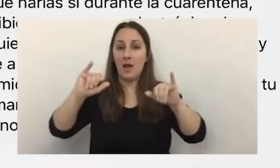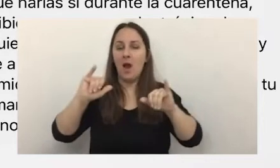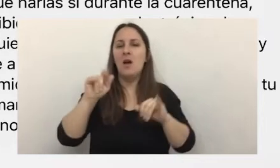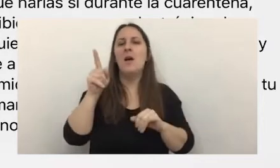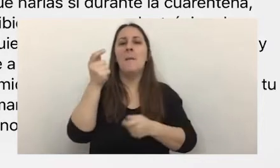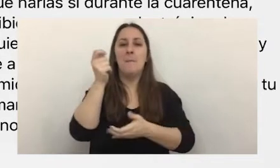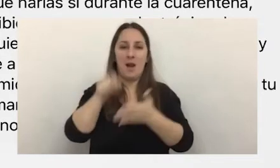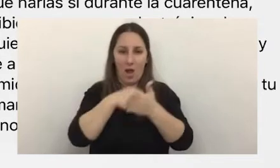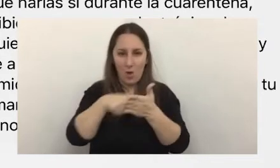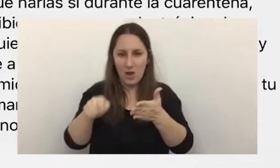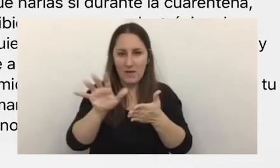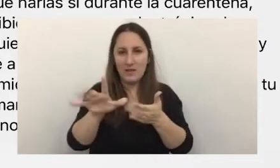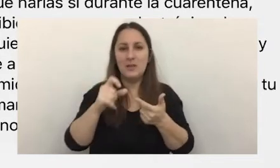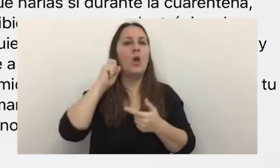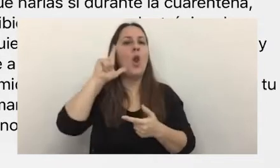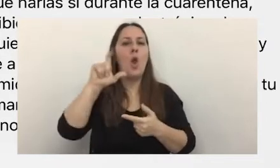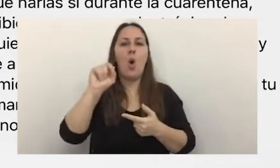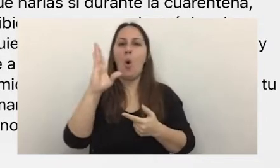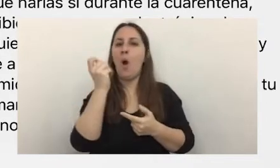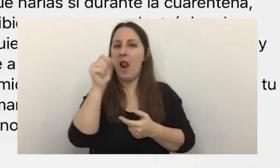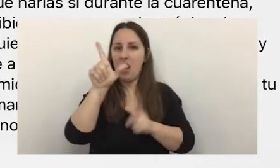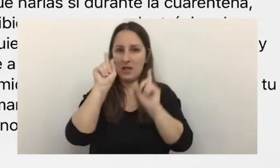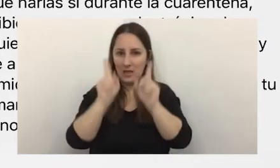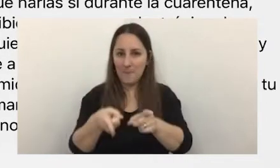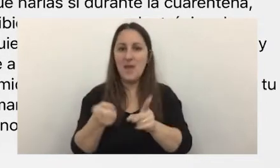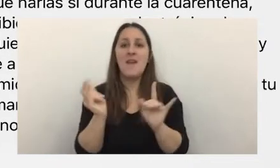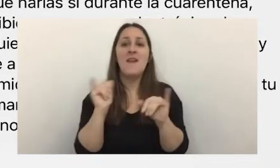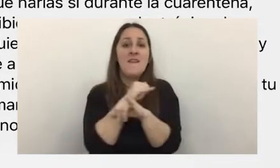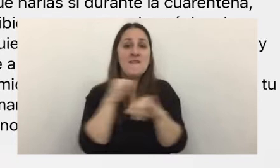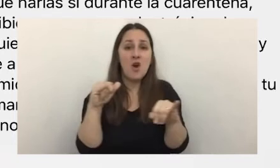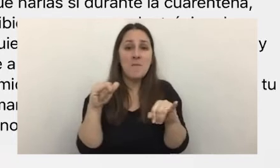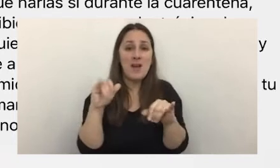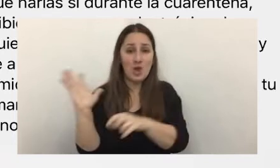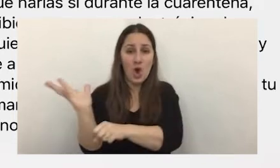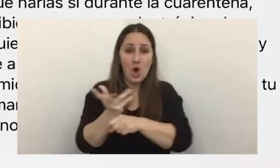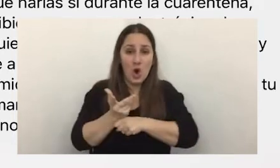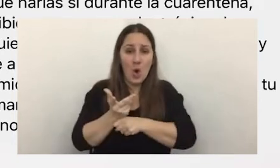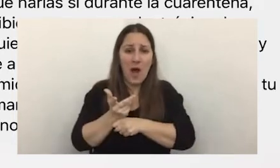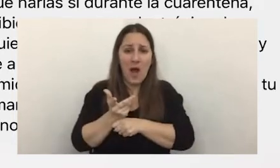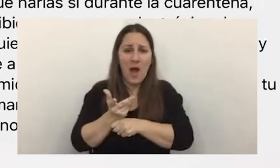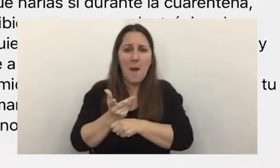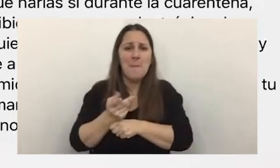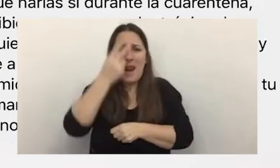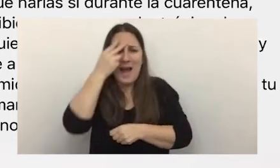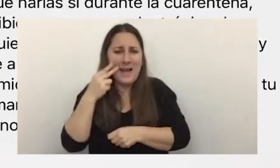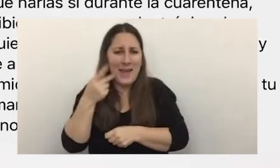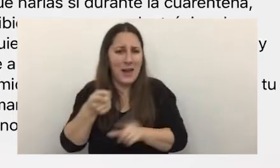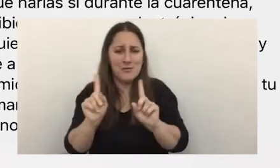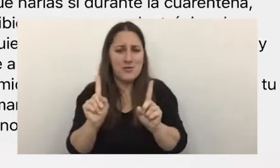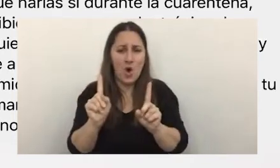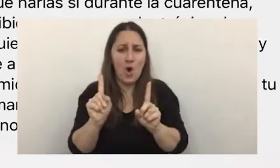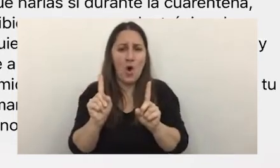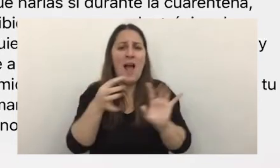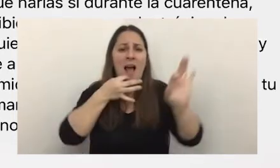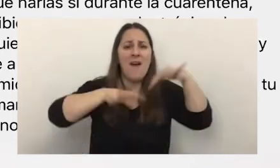Mercado Libre y pasó con Globan la información que se roban ni siquiera es utilizada para hackear es